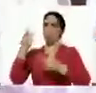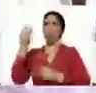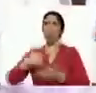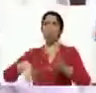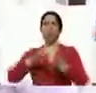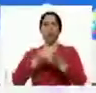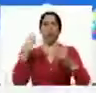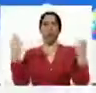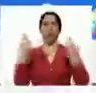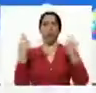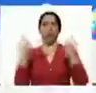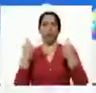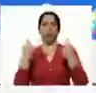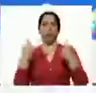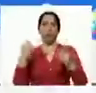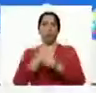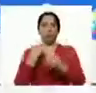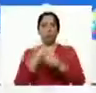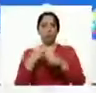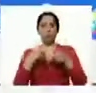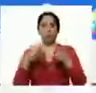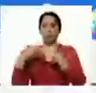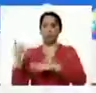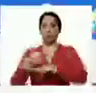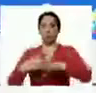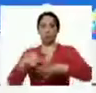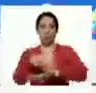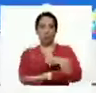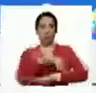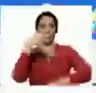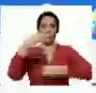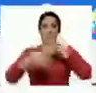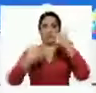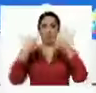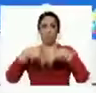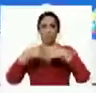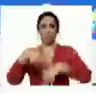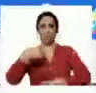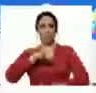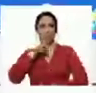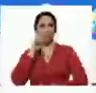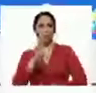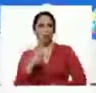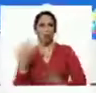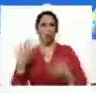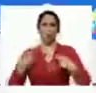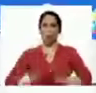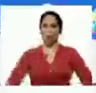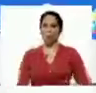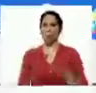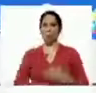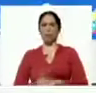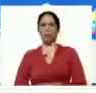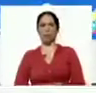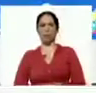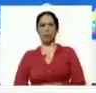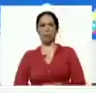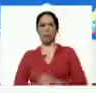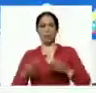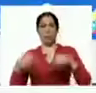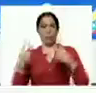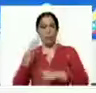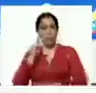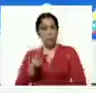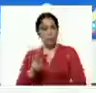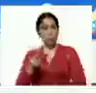jornada de trabajo pública de gobierno de calle explicando los motores nuestra visión humanista una nueva